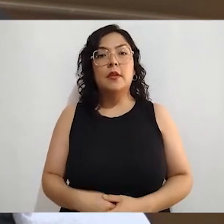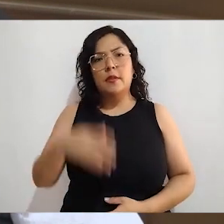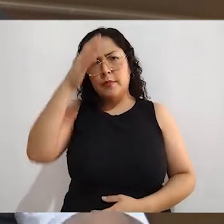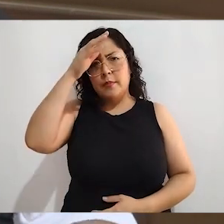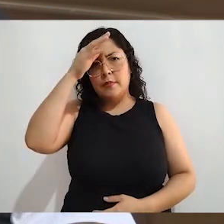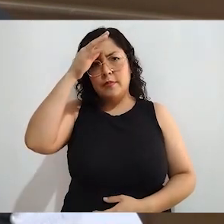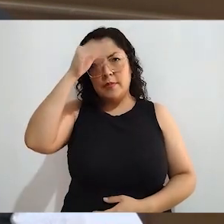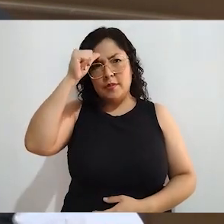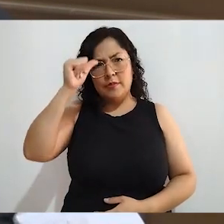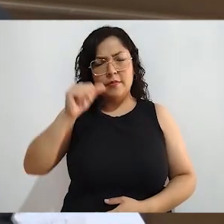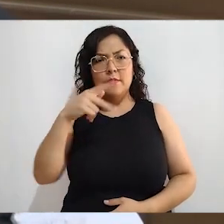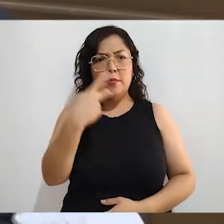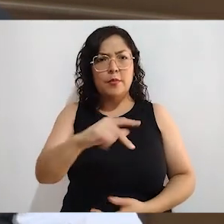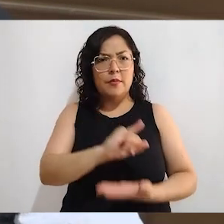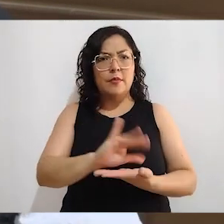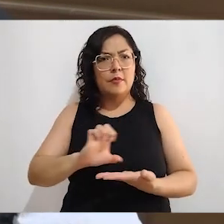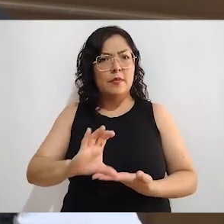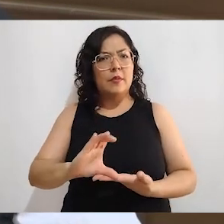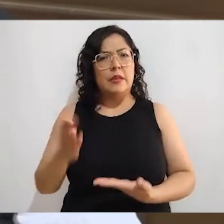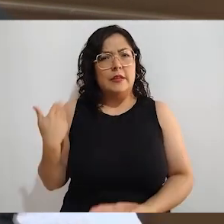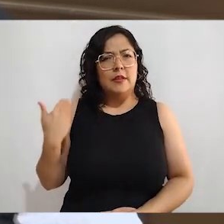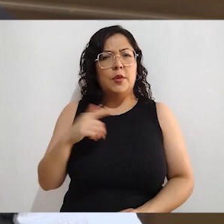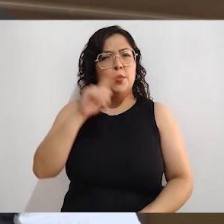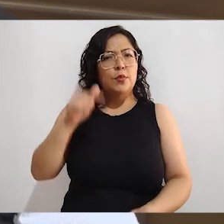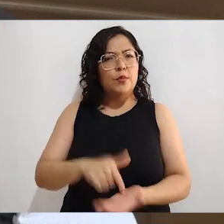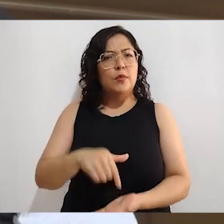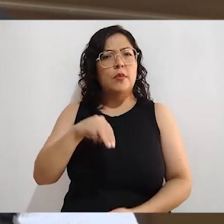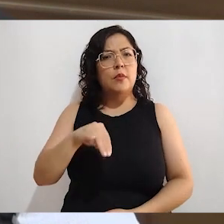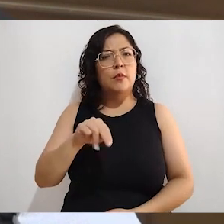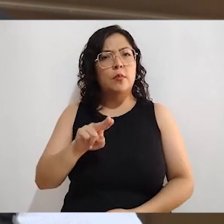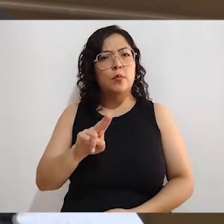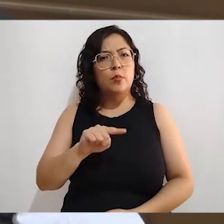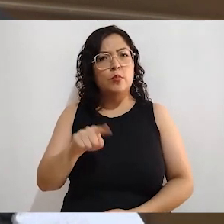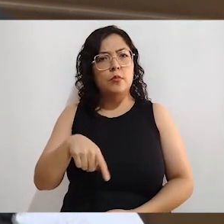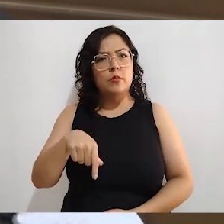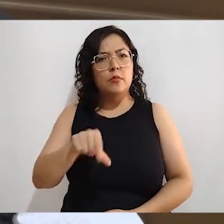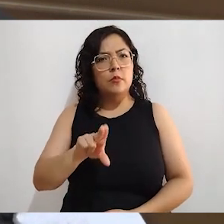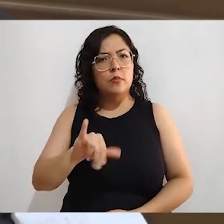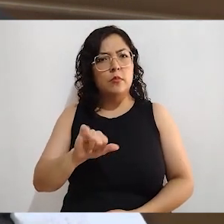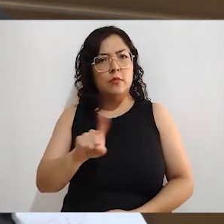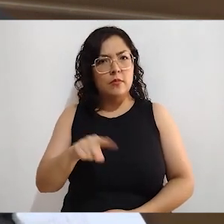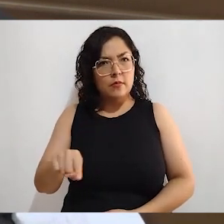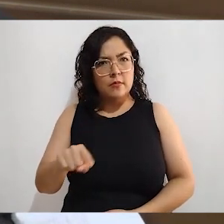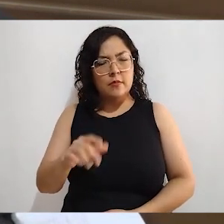ustedes, acompañado por nosotros, en Musquis, Coahuila, en el tema de las personas que